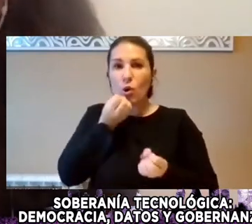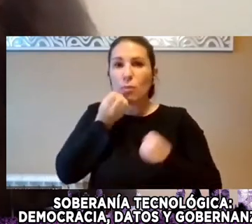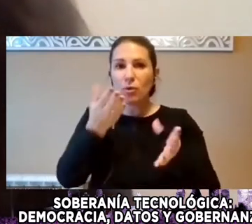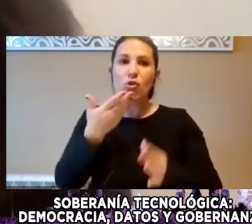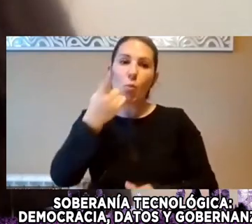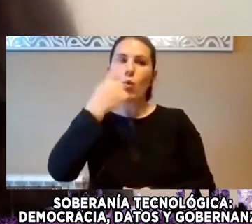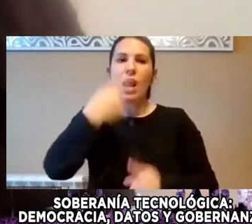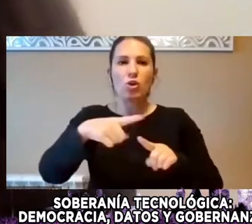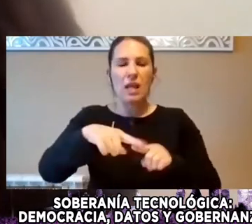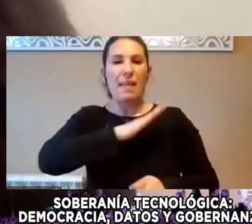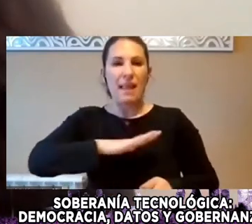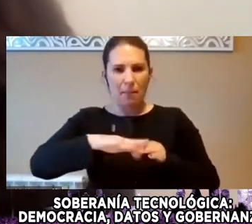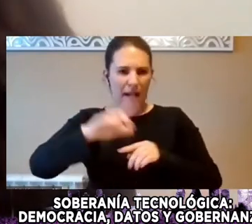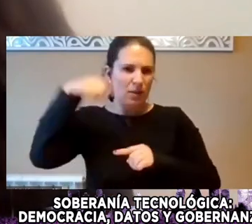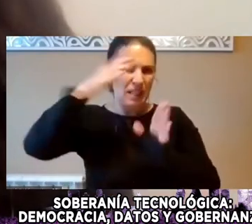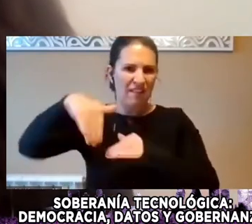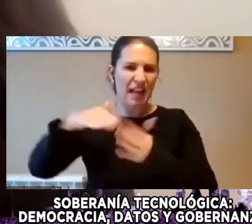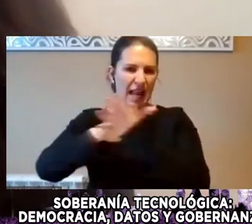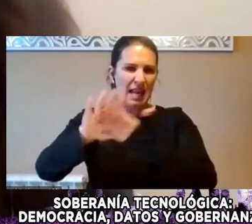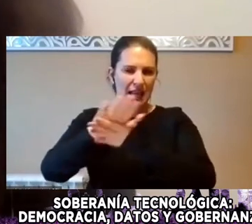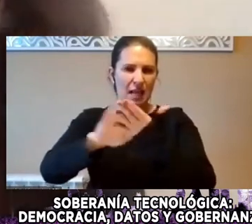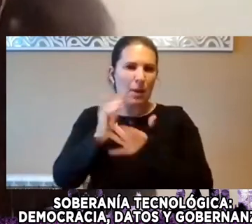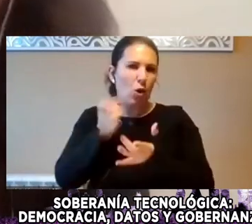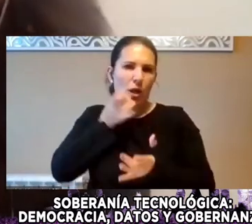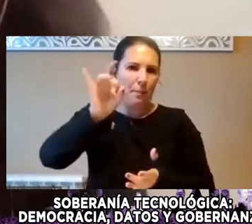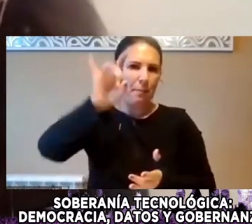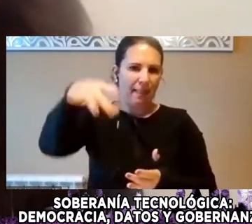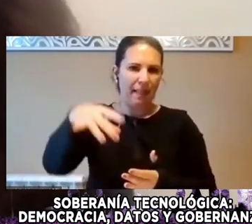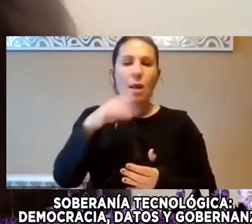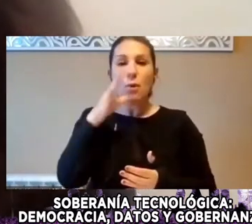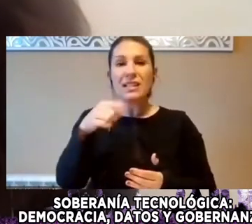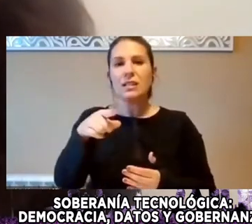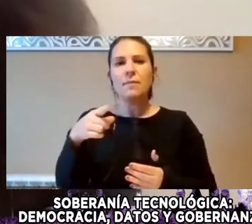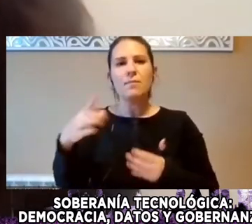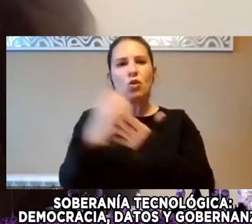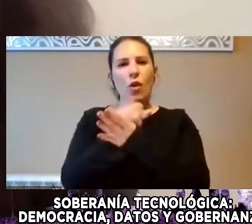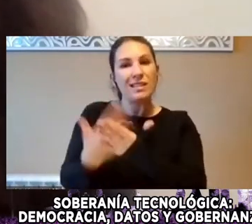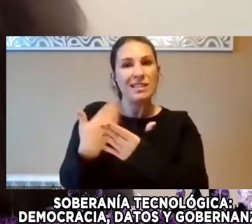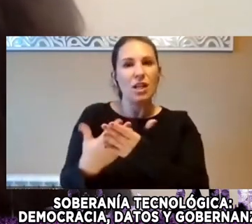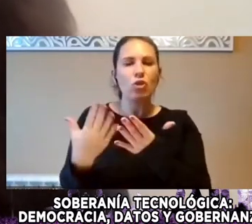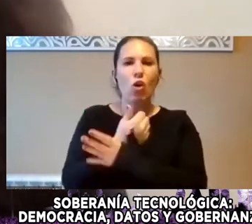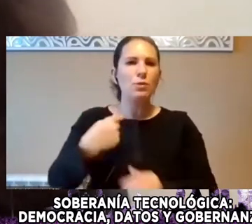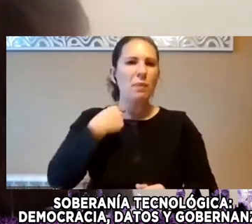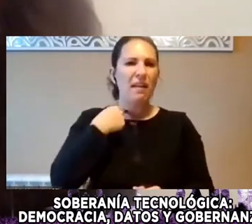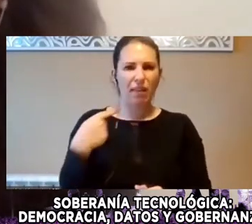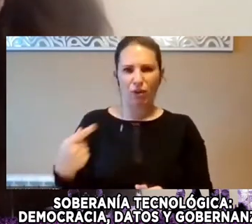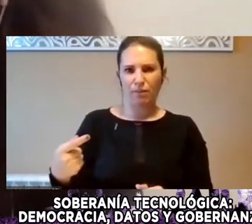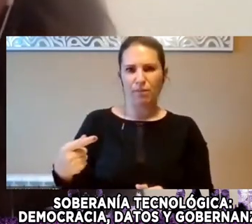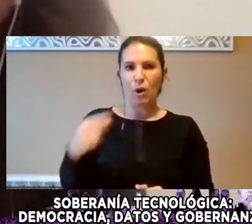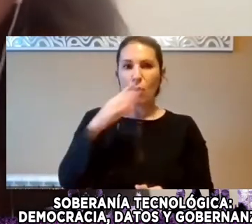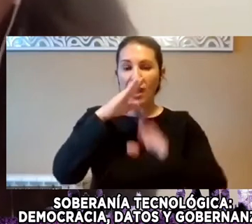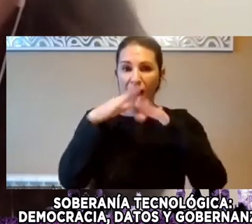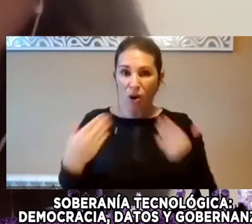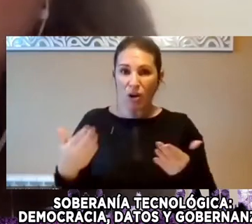Que voy a retomar Al final Porque Nos muestra Todas las peleas Y todo el terreno Que hemos perdido Porque ya no Podemos En este En este